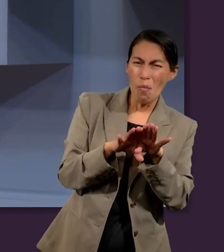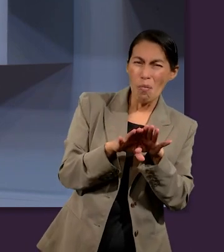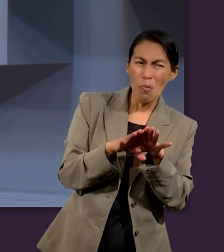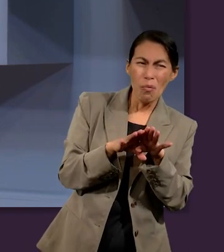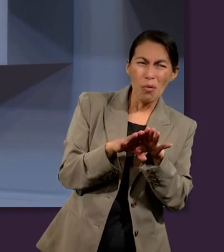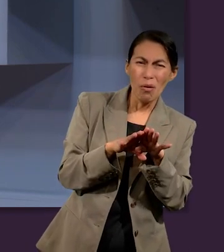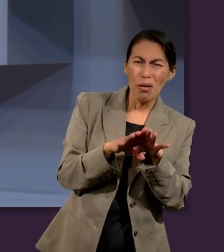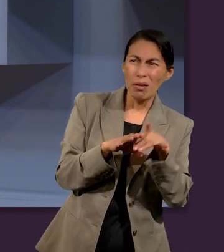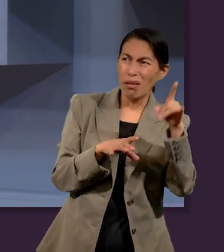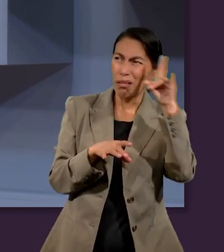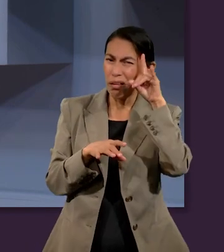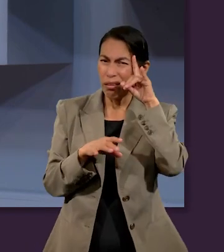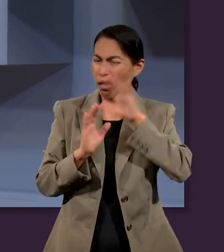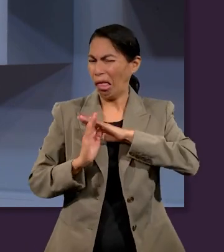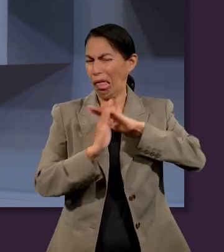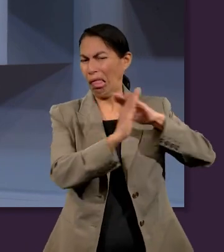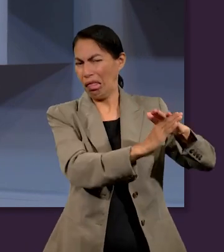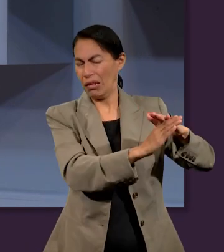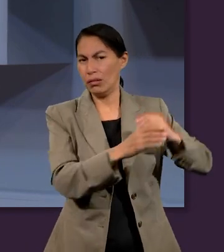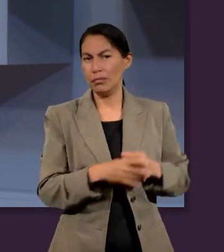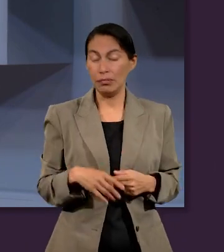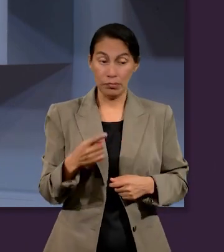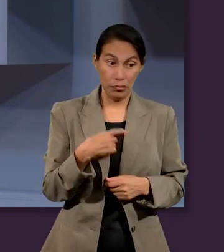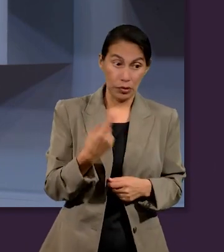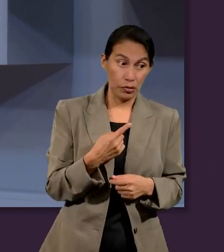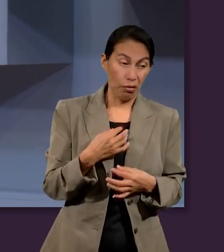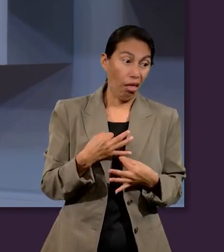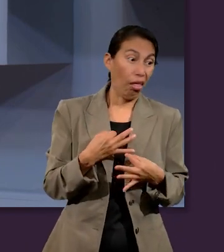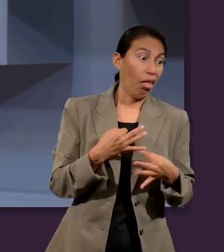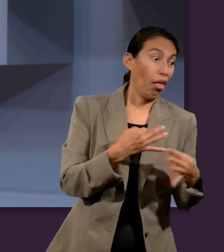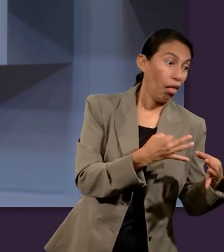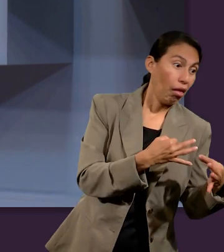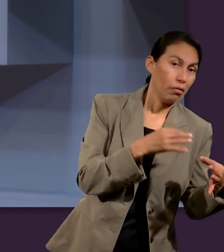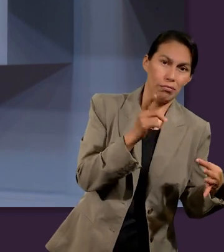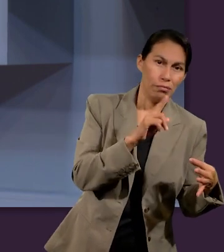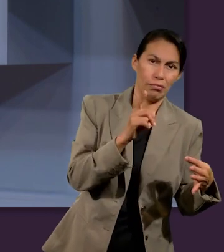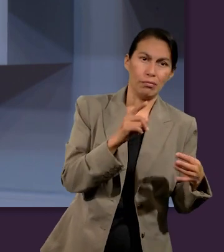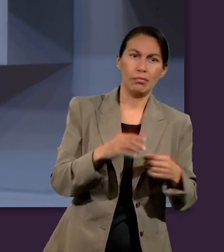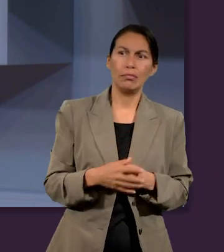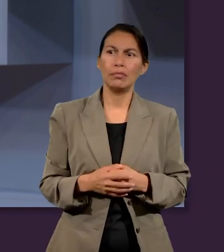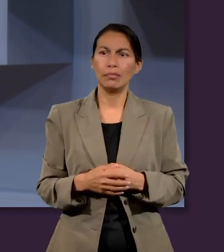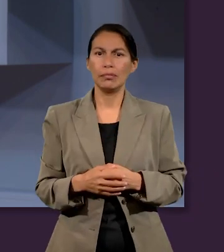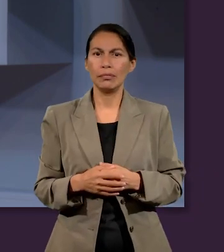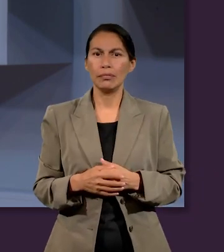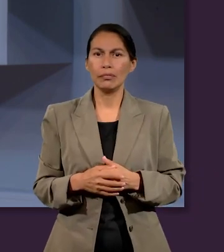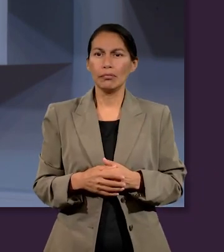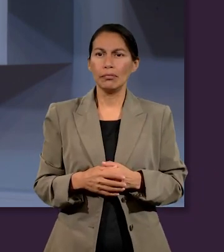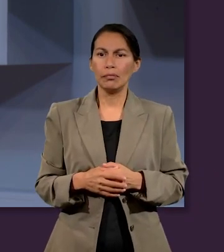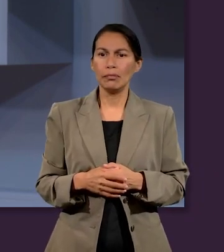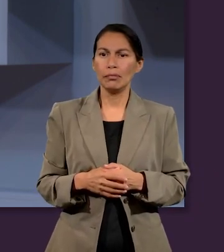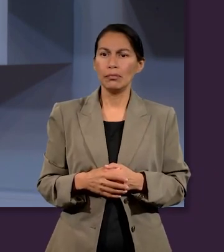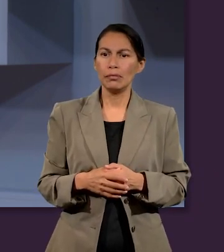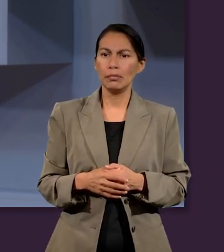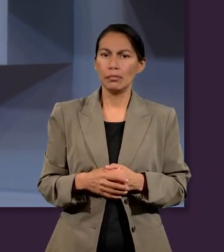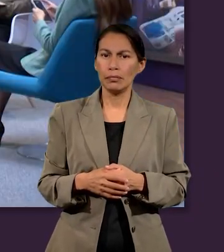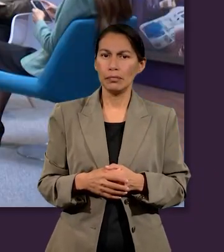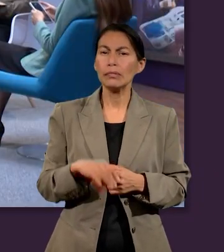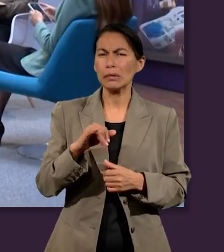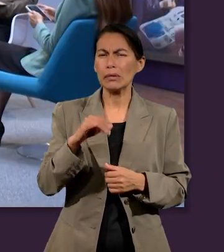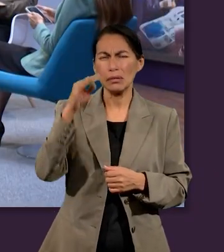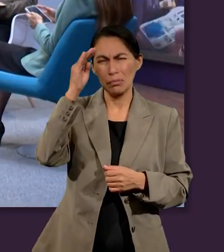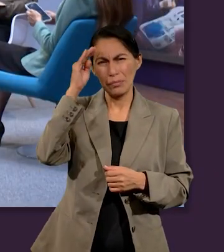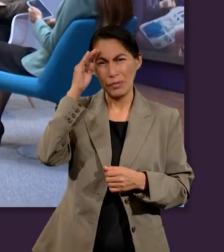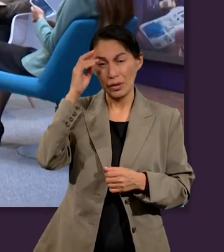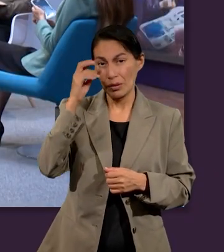consejos para poder sortear esos engaños de Satanás sin vernos en medio de pronto expuestos a ellos.